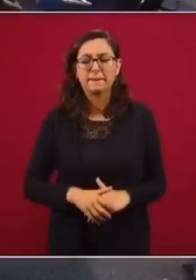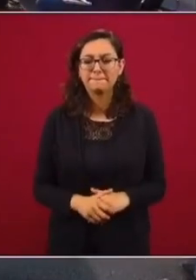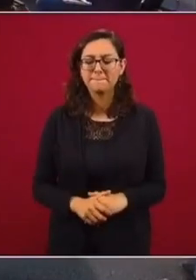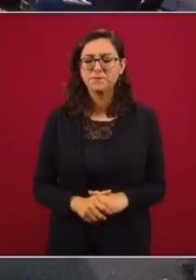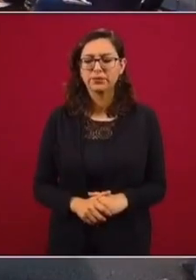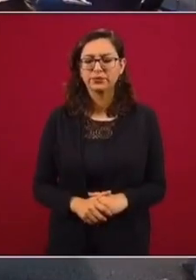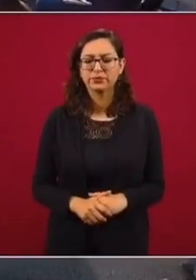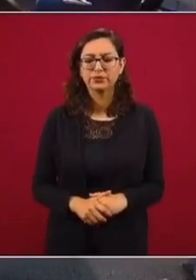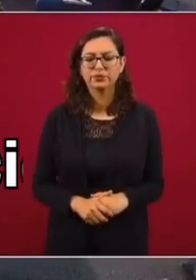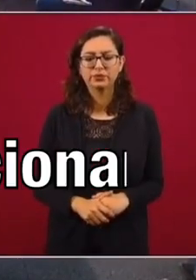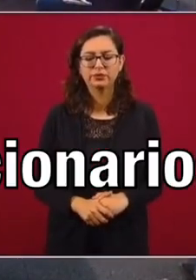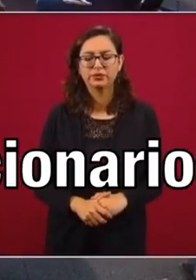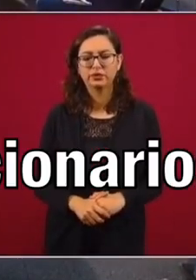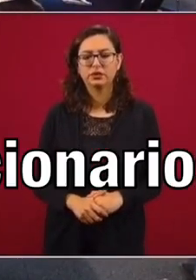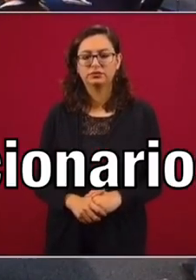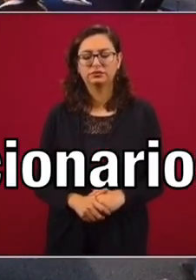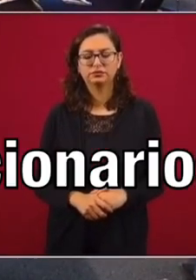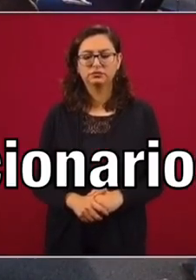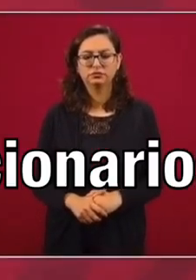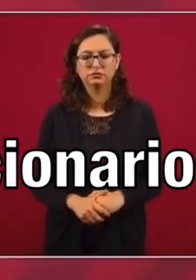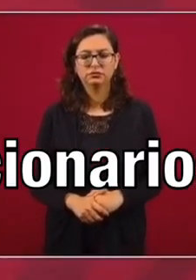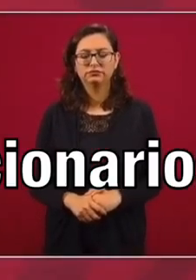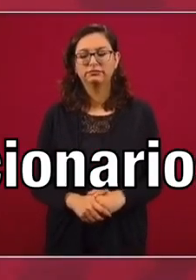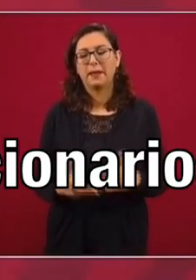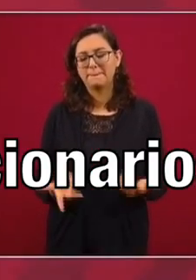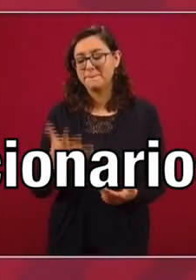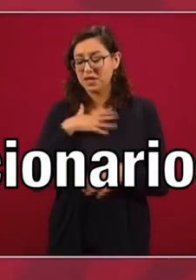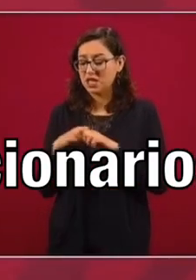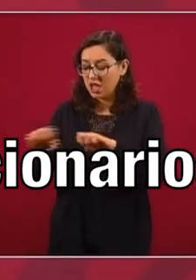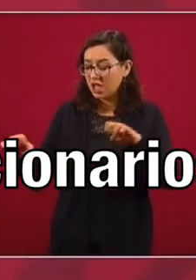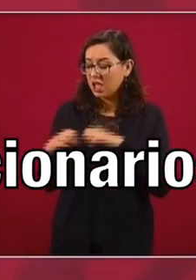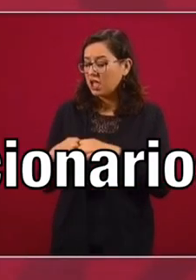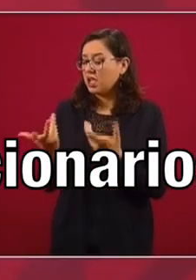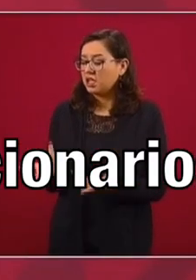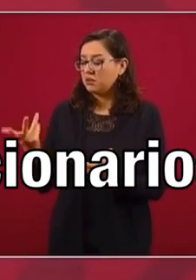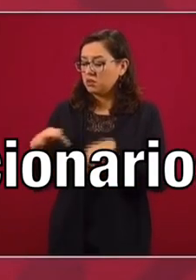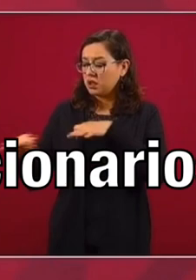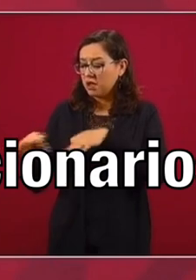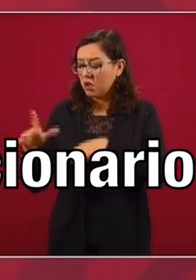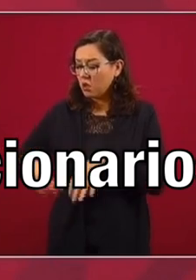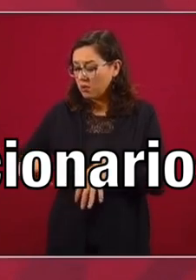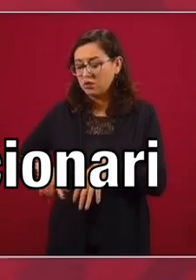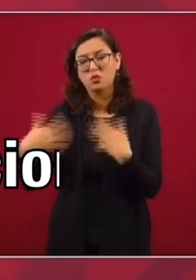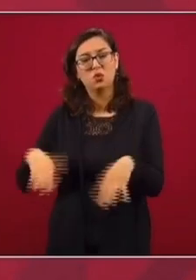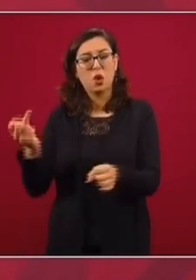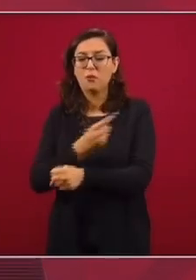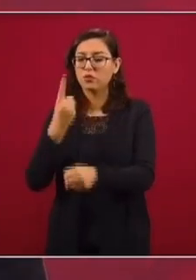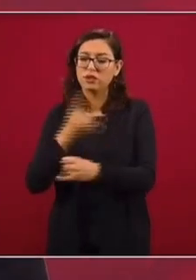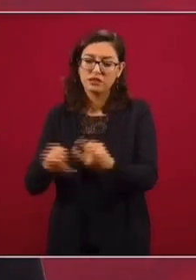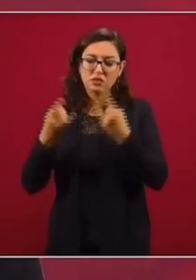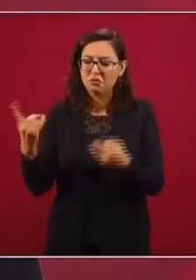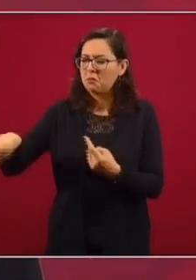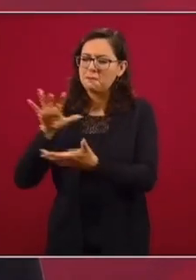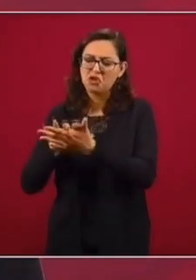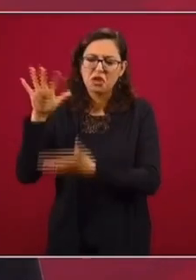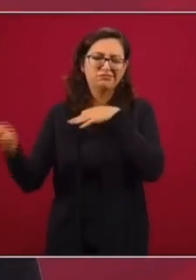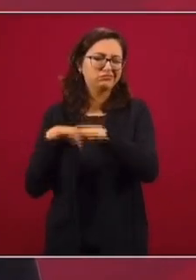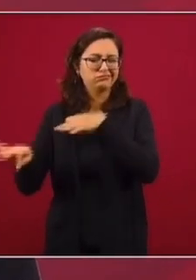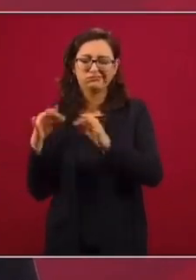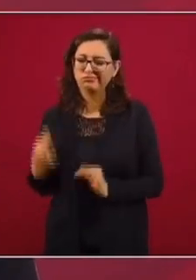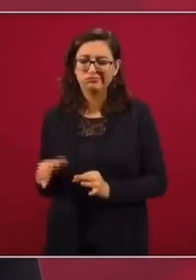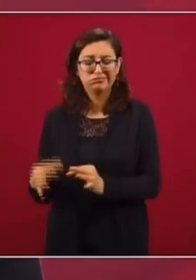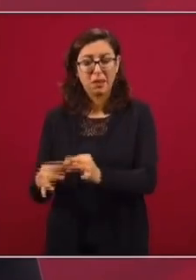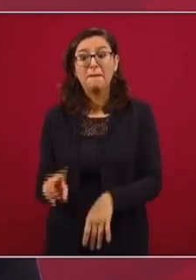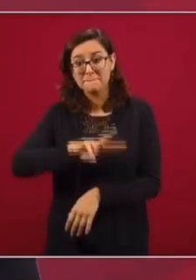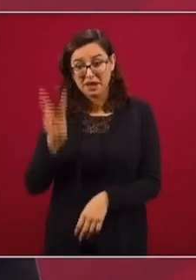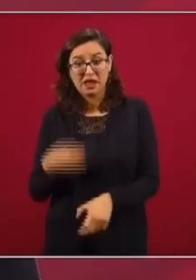La mayoría está trabajando con mucho entusiasmo, esta es una oportunidad histórica, es en efecto